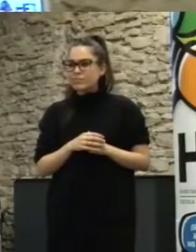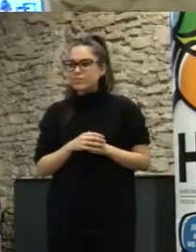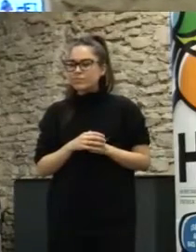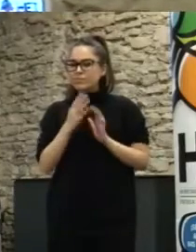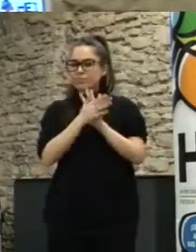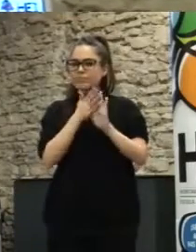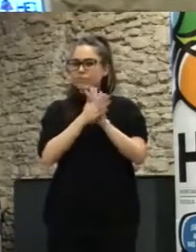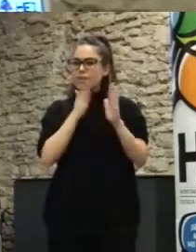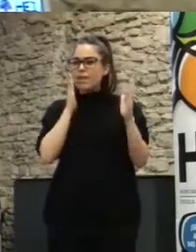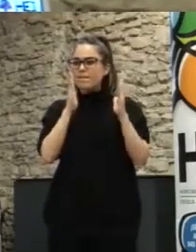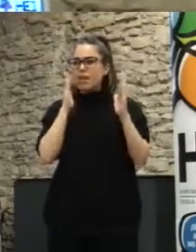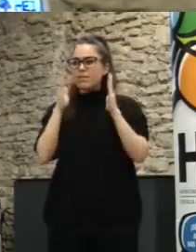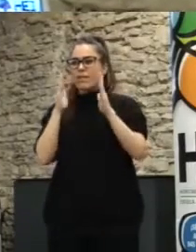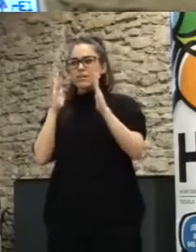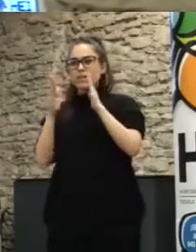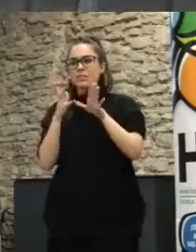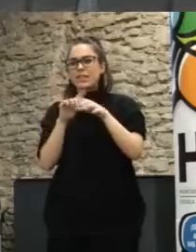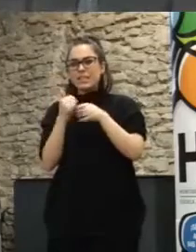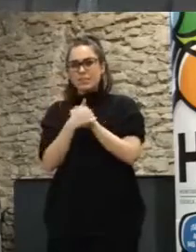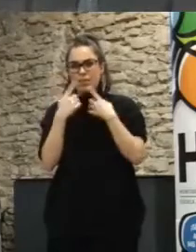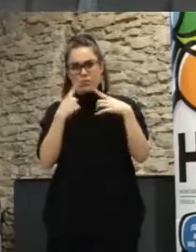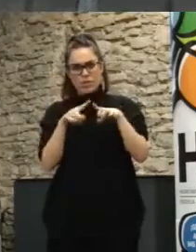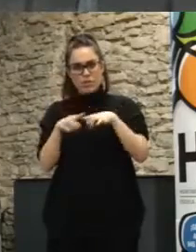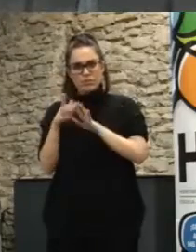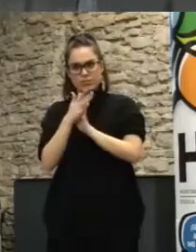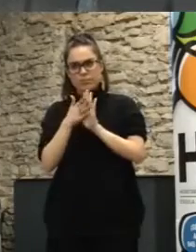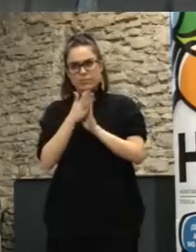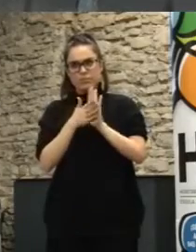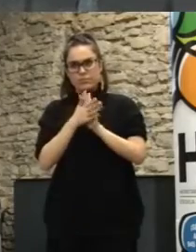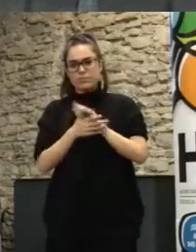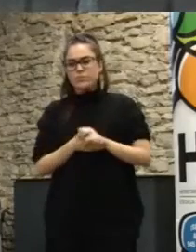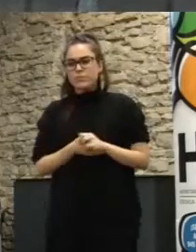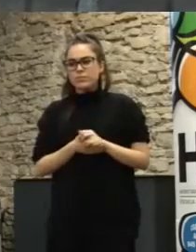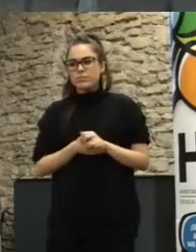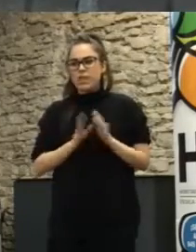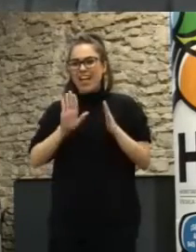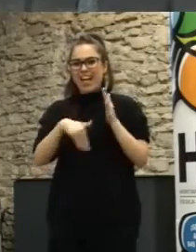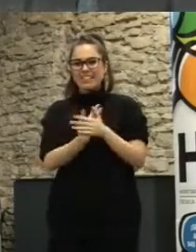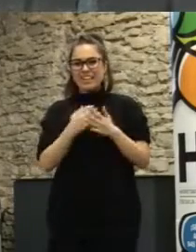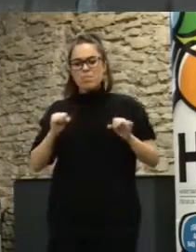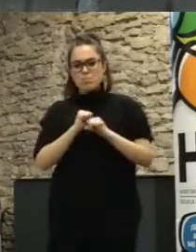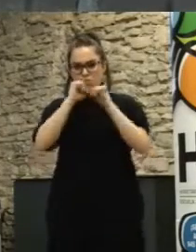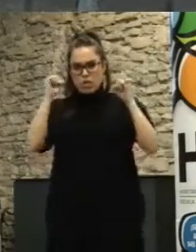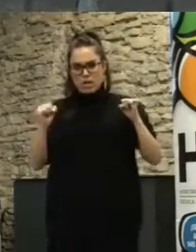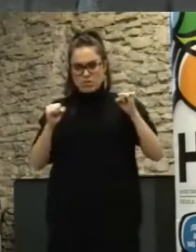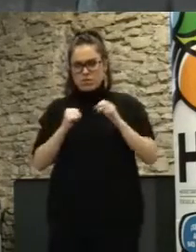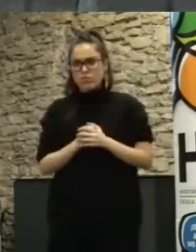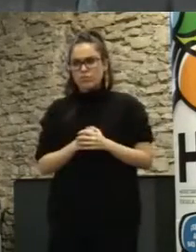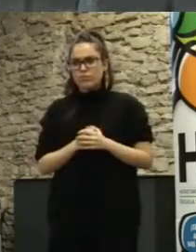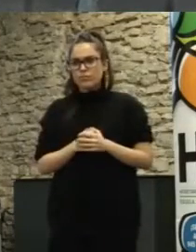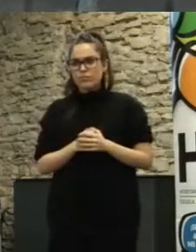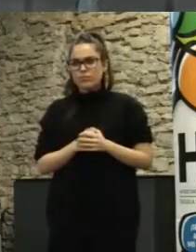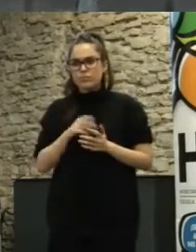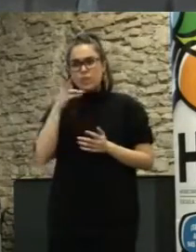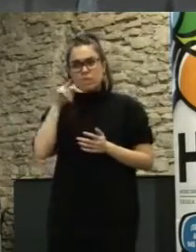distintas fases de participación hasta llegar al empoderamiento en estas experiencias que